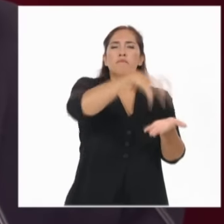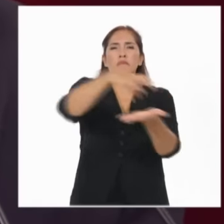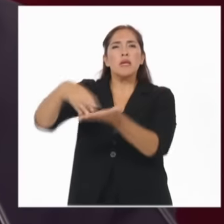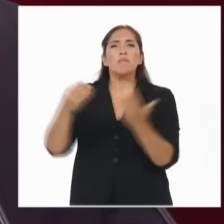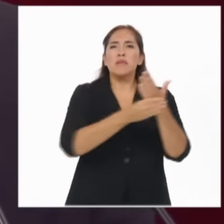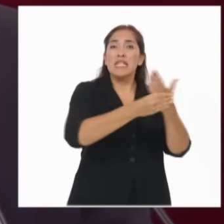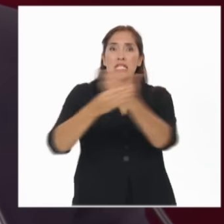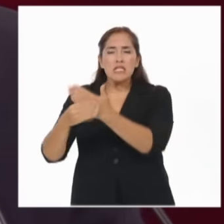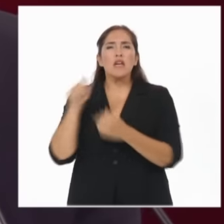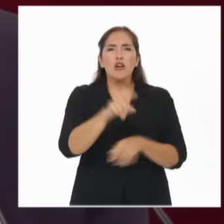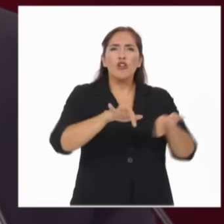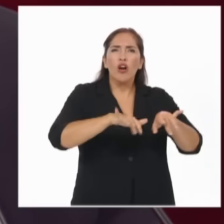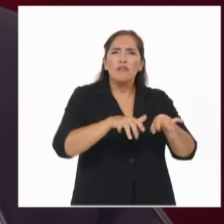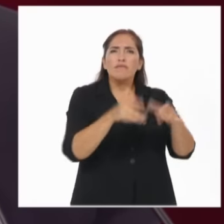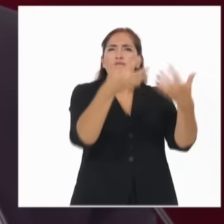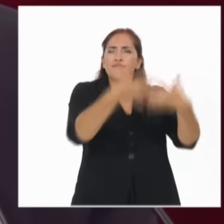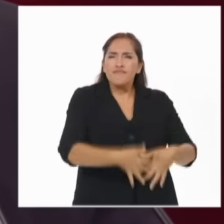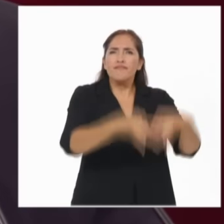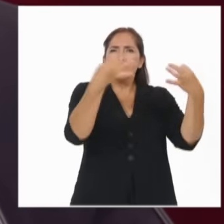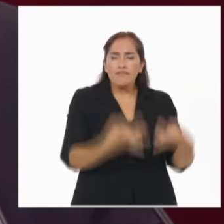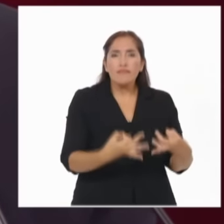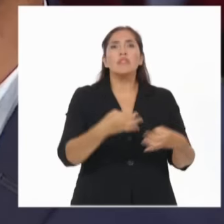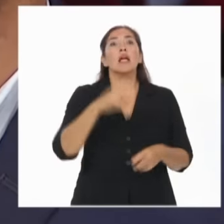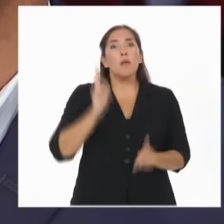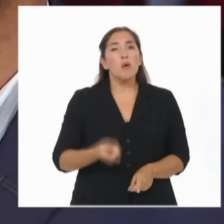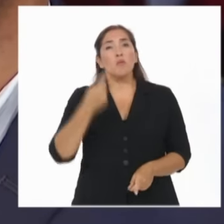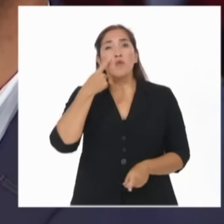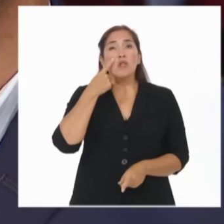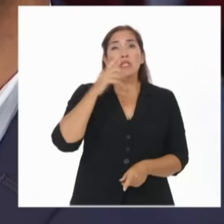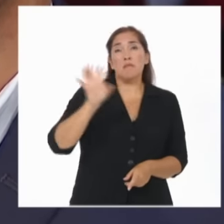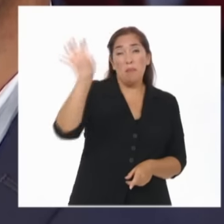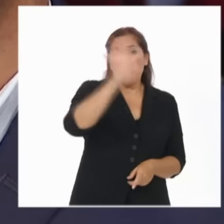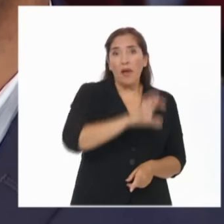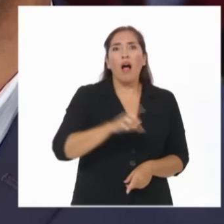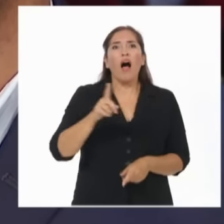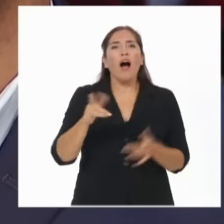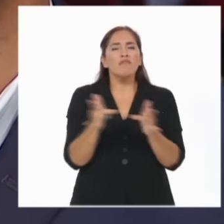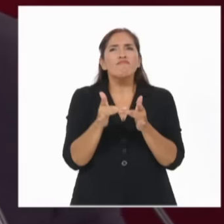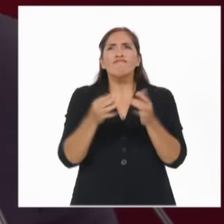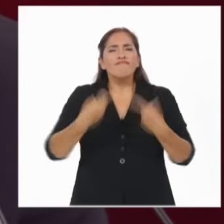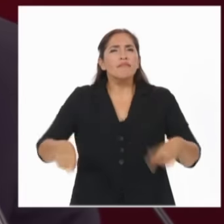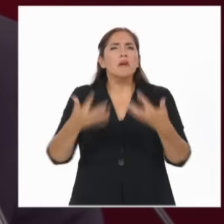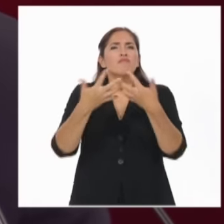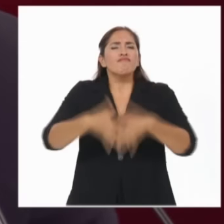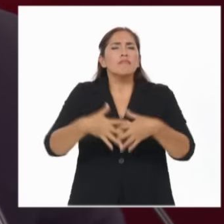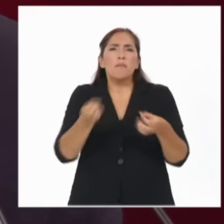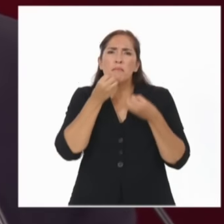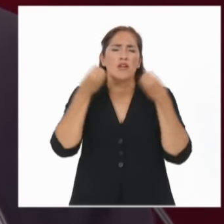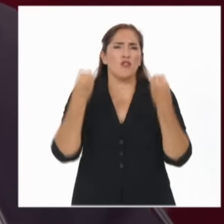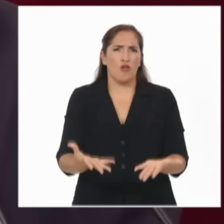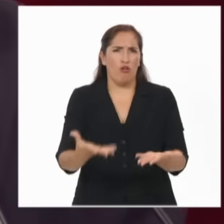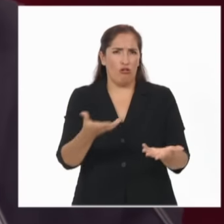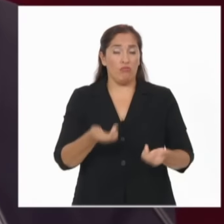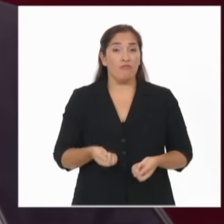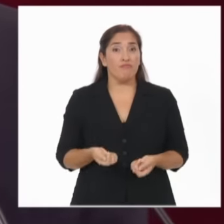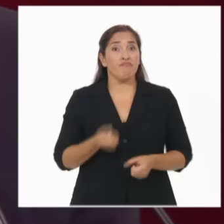País Digital en más de 800 municipios para agilizar y mejorar la gestión. Estamos